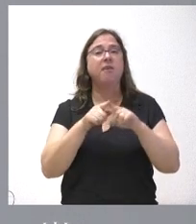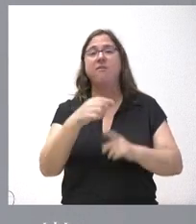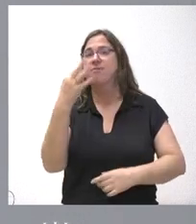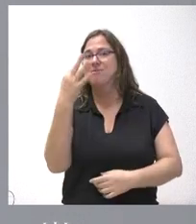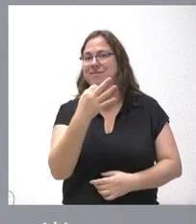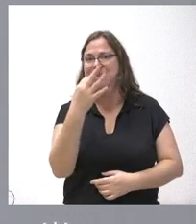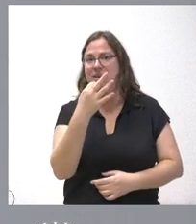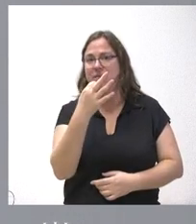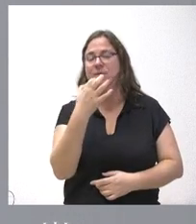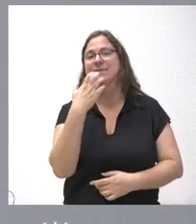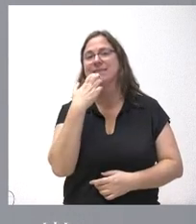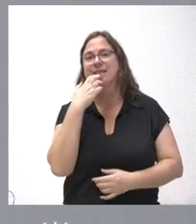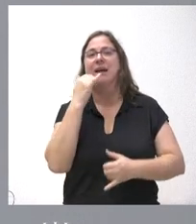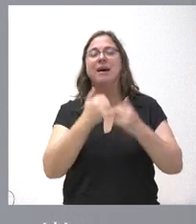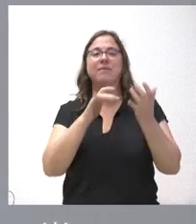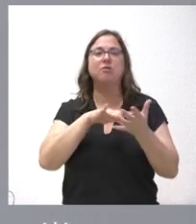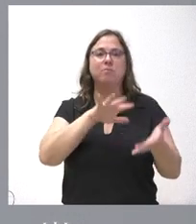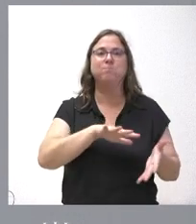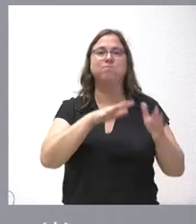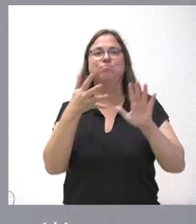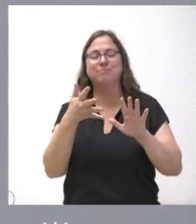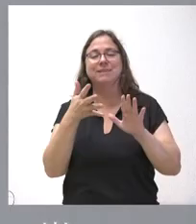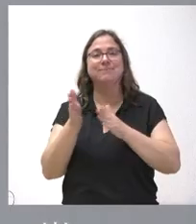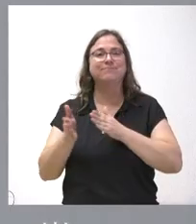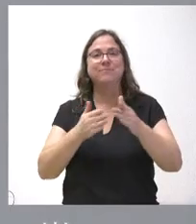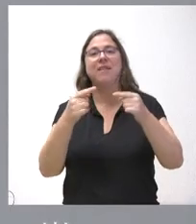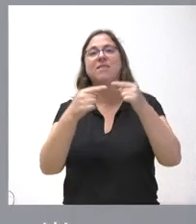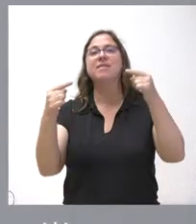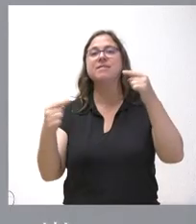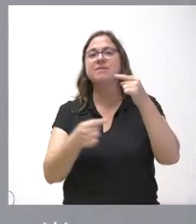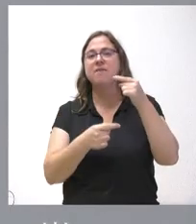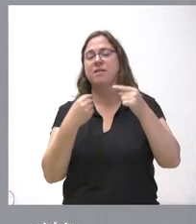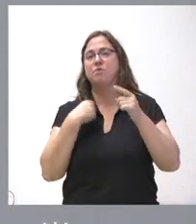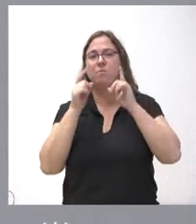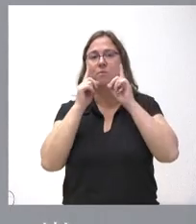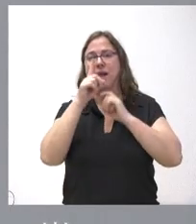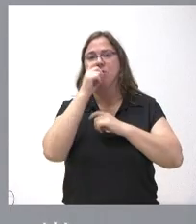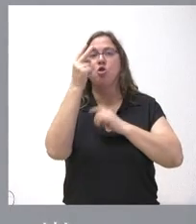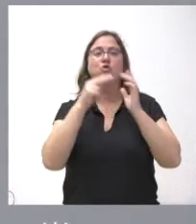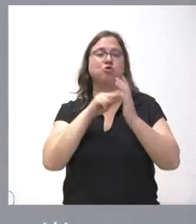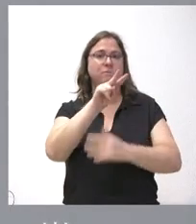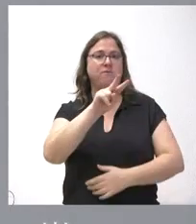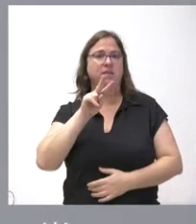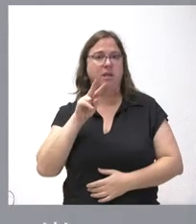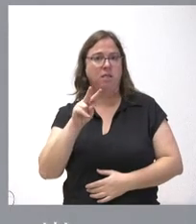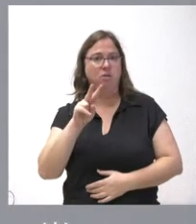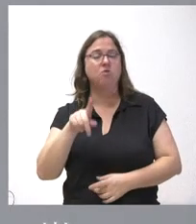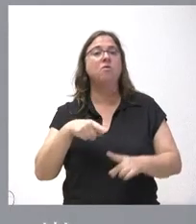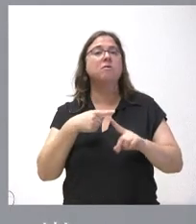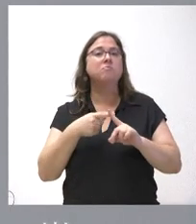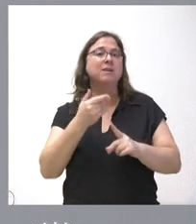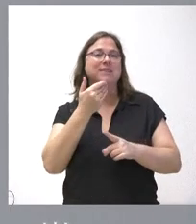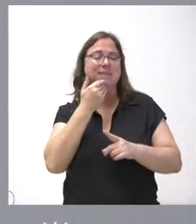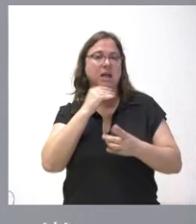si finalmente se aplica la senda de déficit que estaba prevista en el año 2022 y tampoco sería la que se